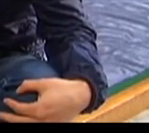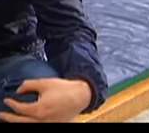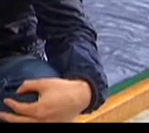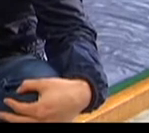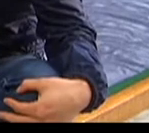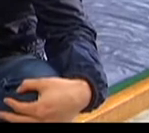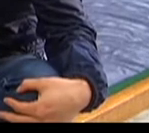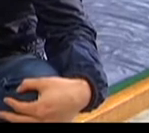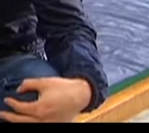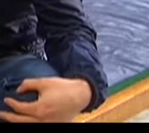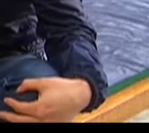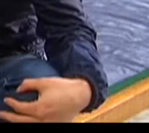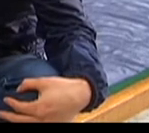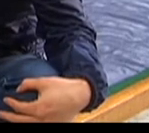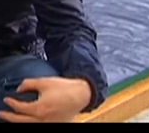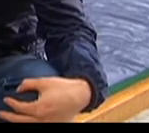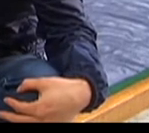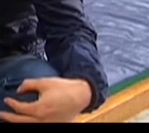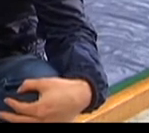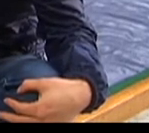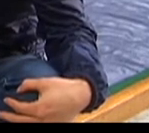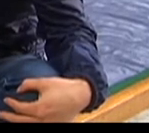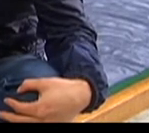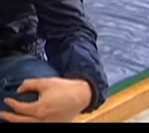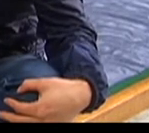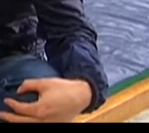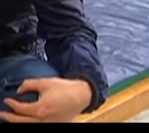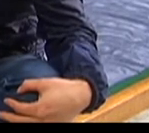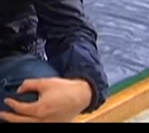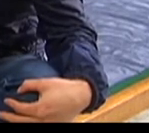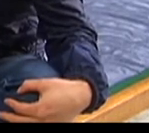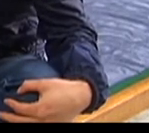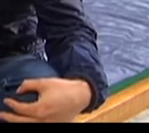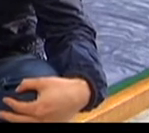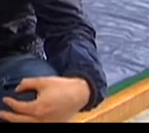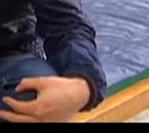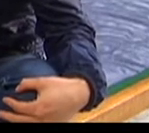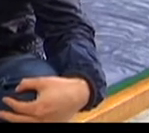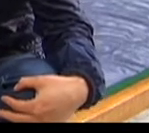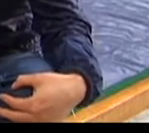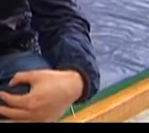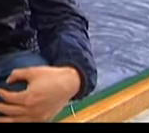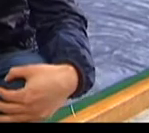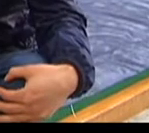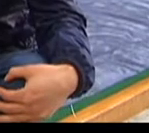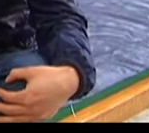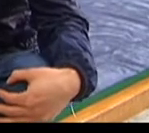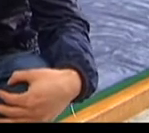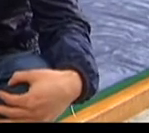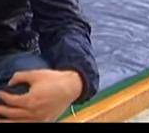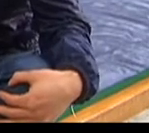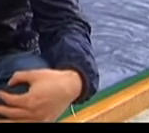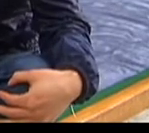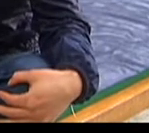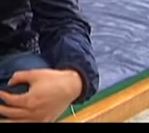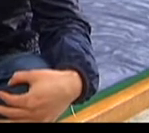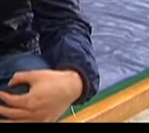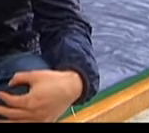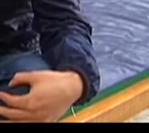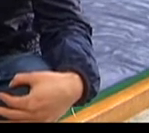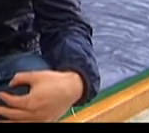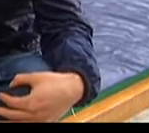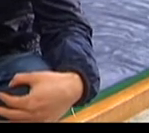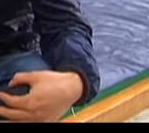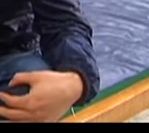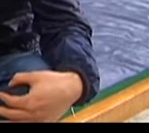estudiar ciencia política y administración pública ahora especializándome en la administración pública como una manera quizá de gestionar acciones